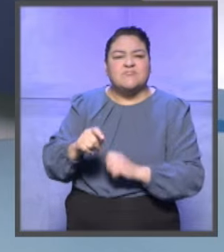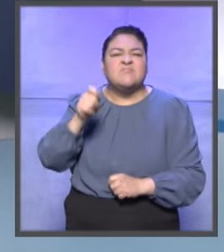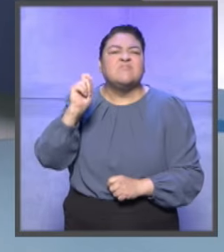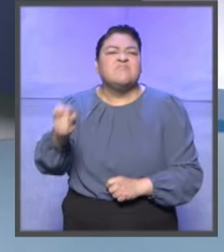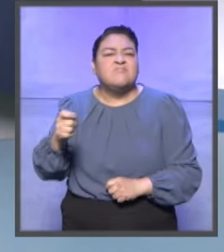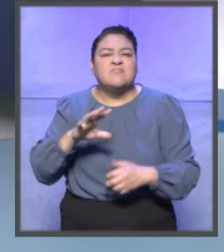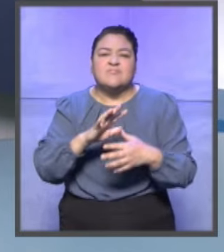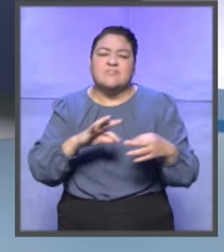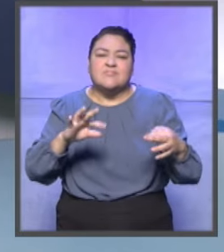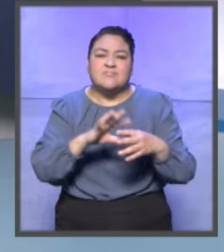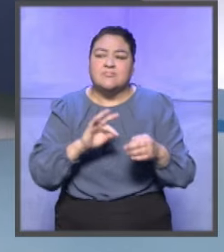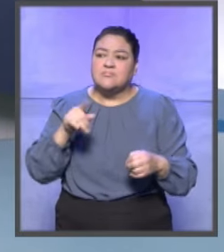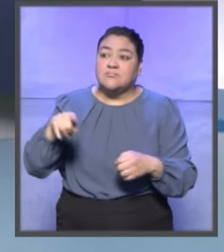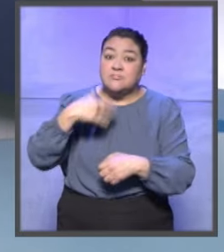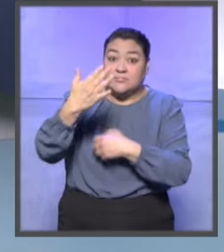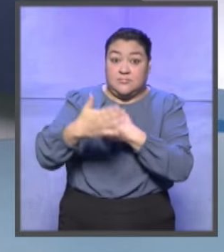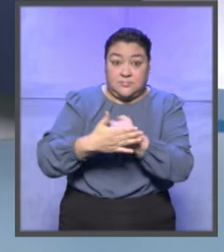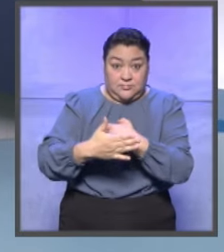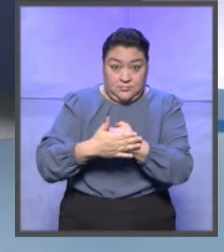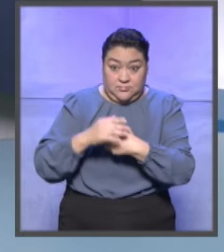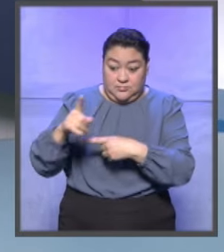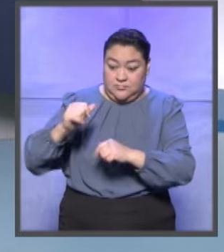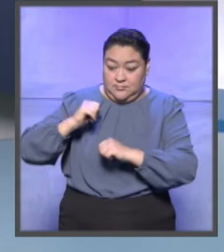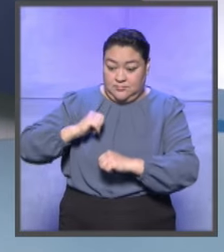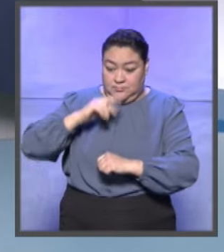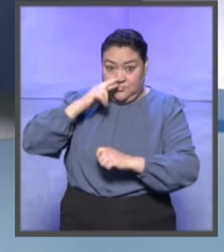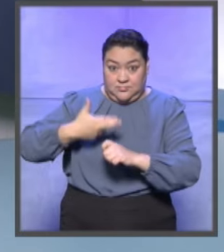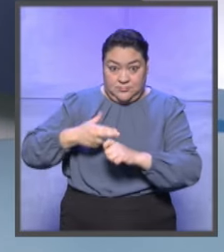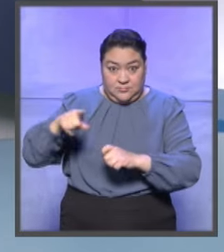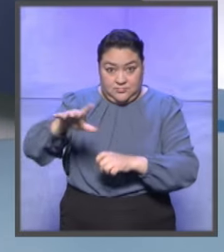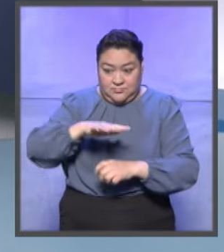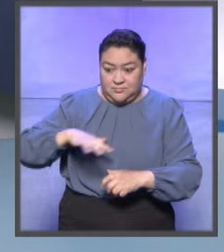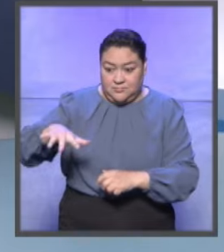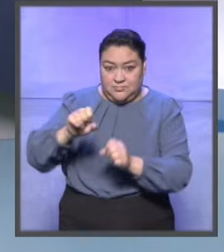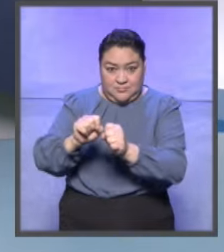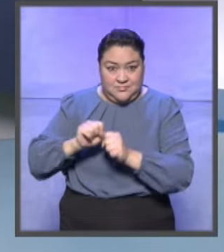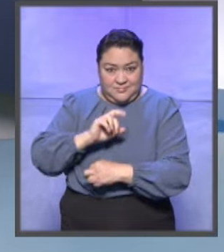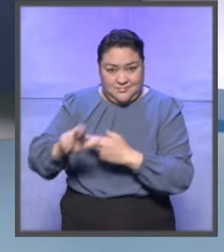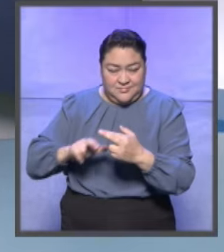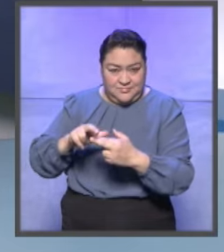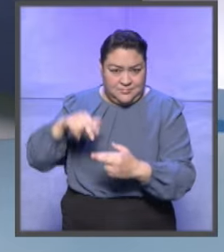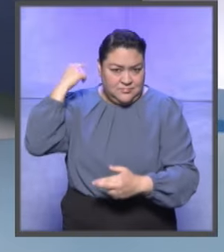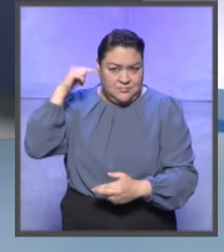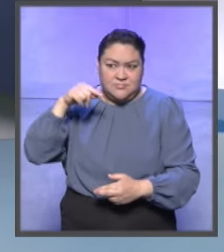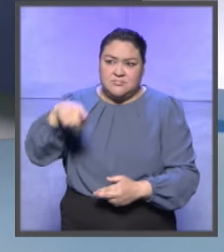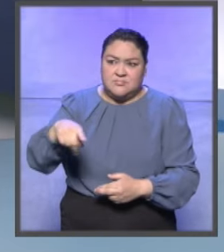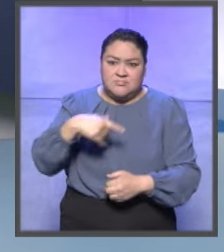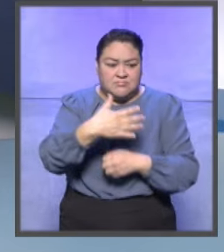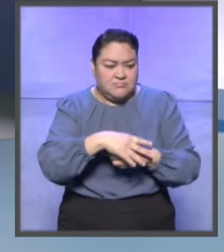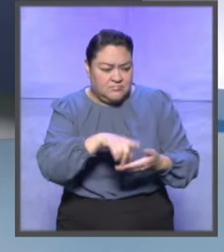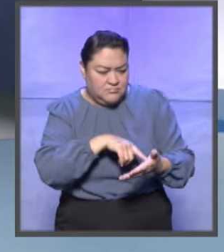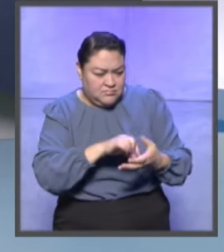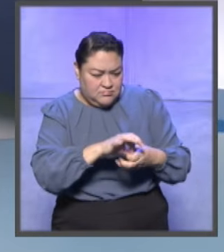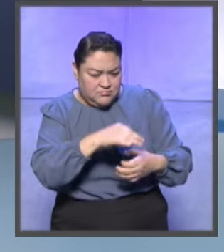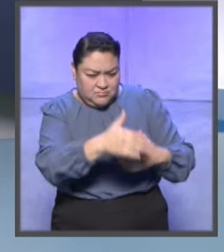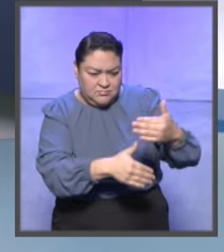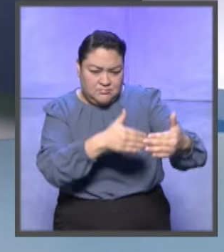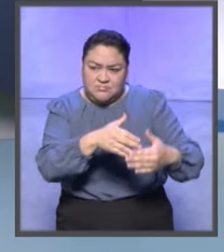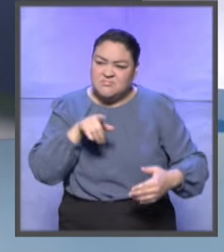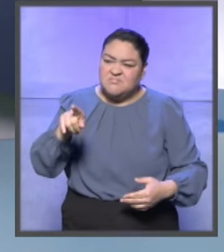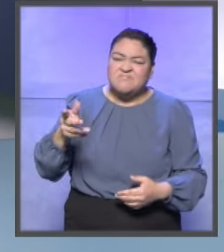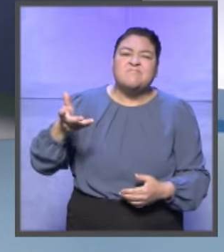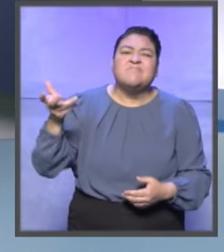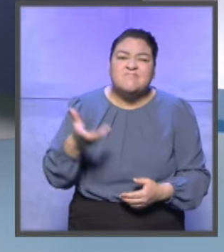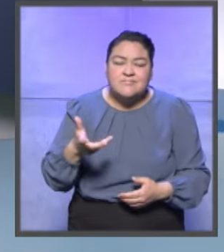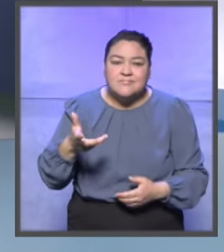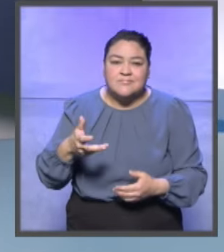el papel tan importante que desempeñará la Sala Regional Guadalajara de este máximo órgano jurisdiccional y estaremos viendo